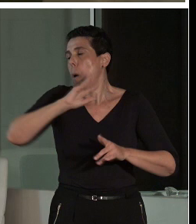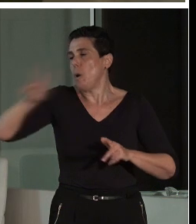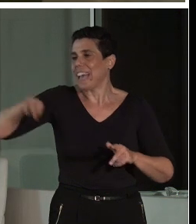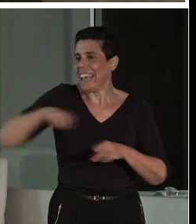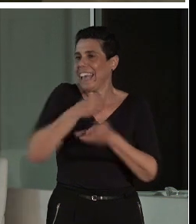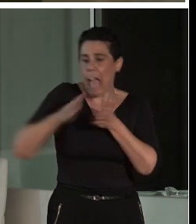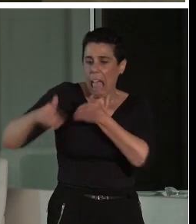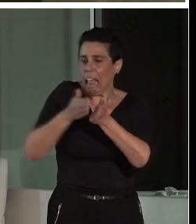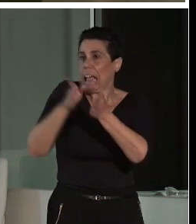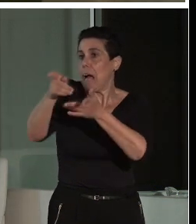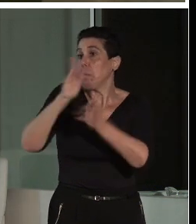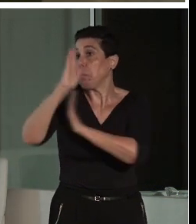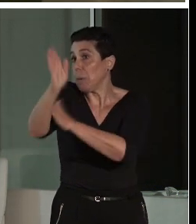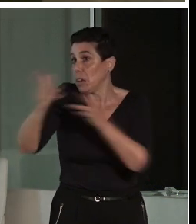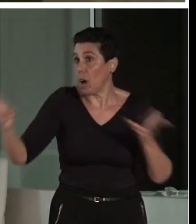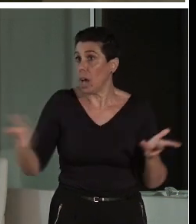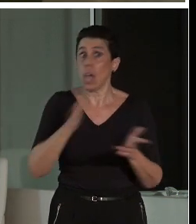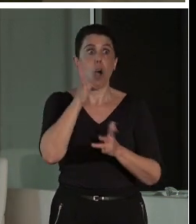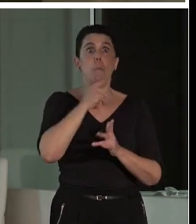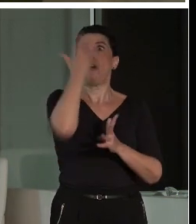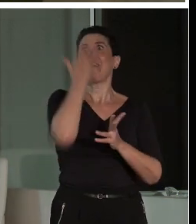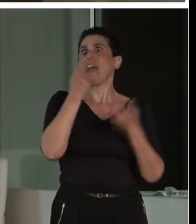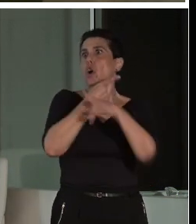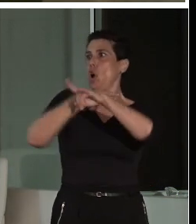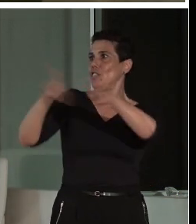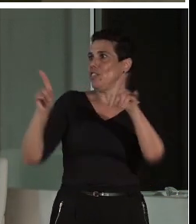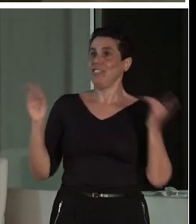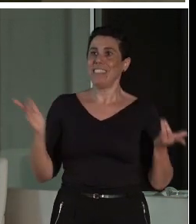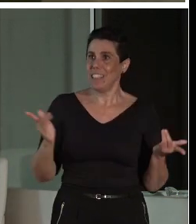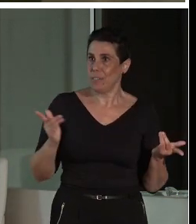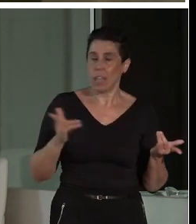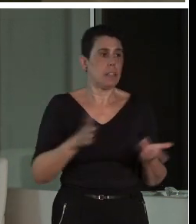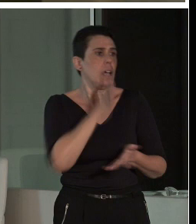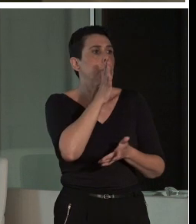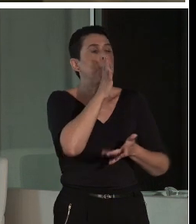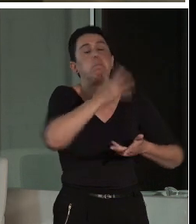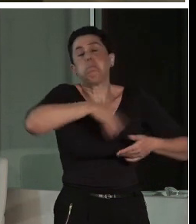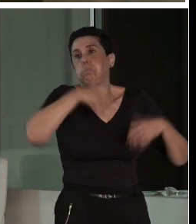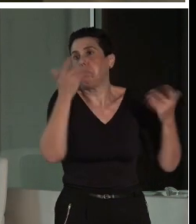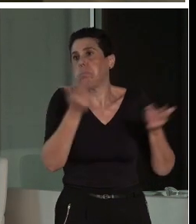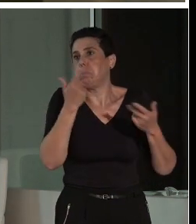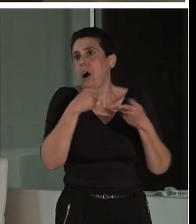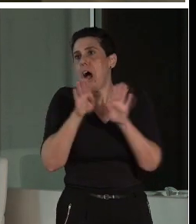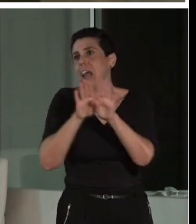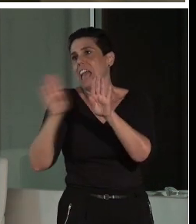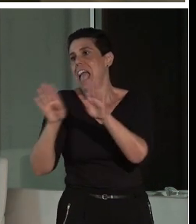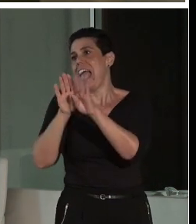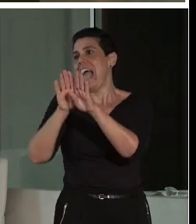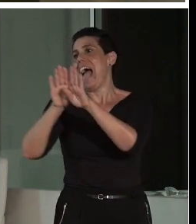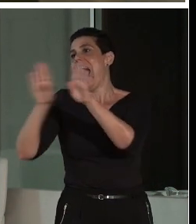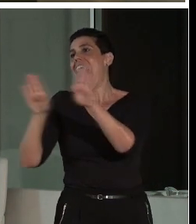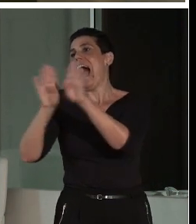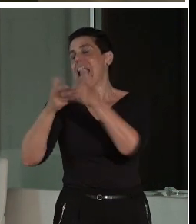porque el color de esa columna no está en todo el resto del sitio que estoy visitando, porque al lado tiene una zona de